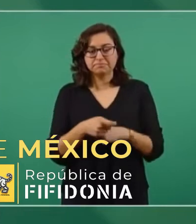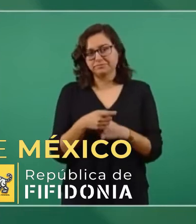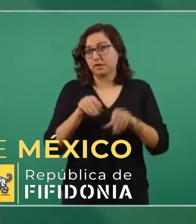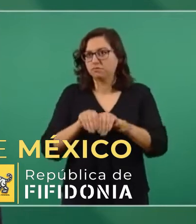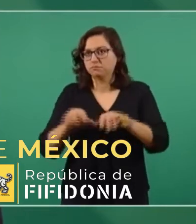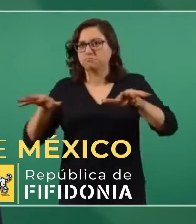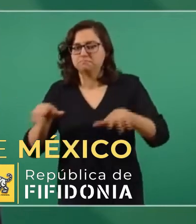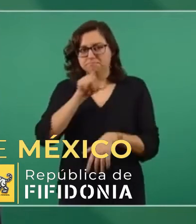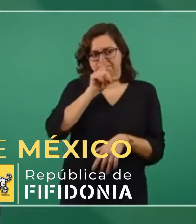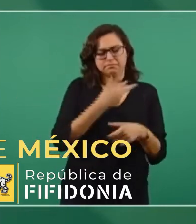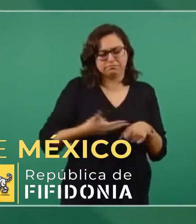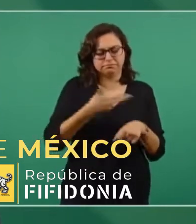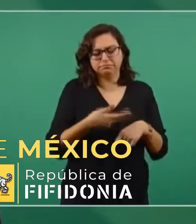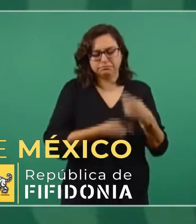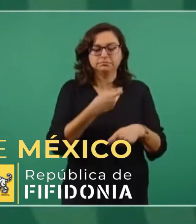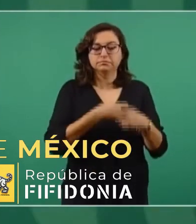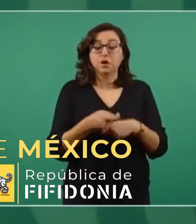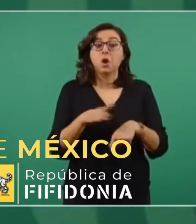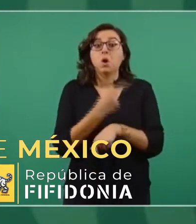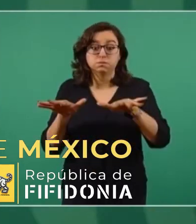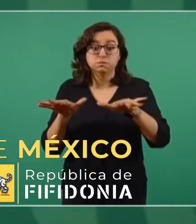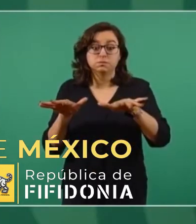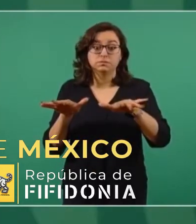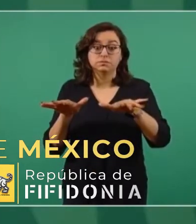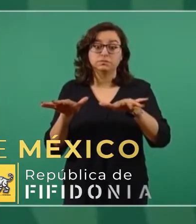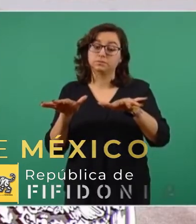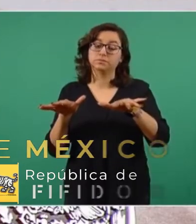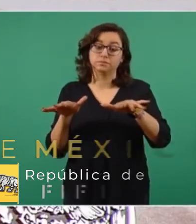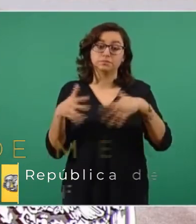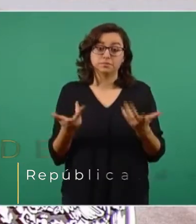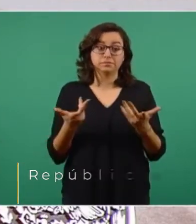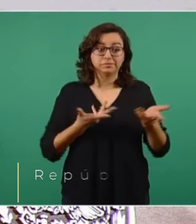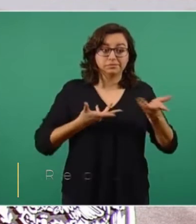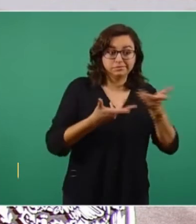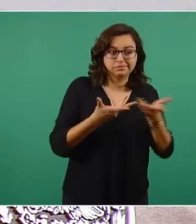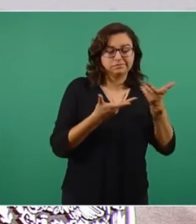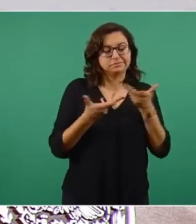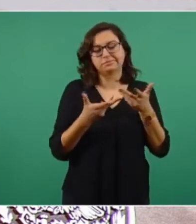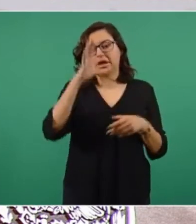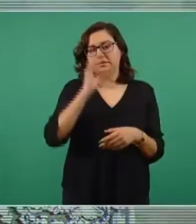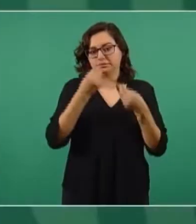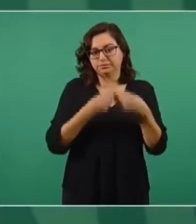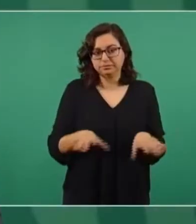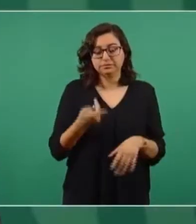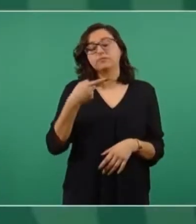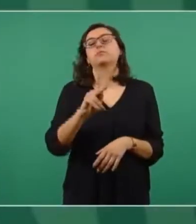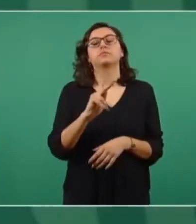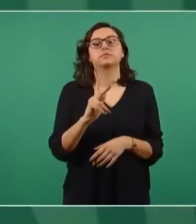estas operaciones. Si no, se hubiese roto la negociación. Pero además, imagínense,